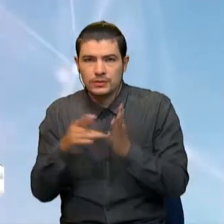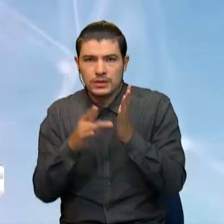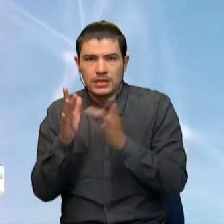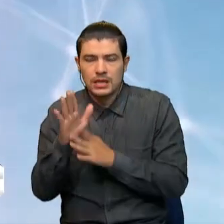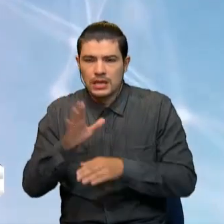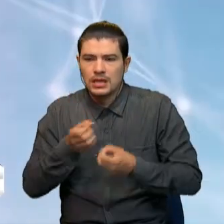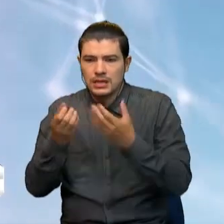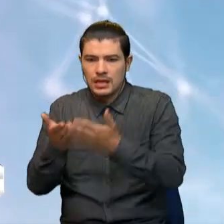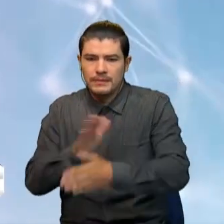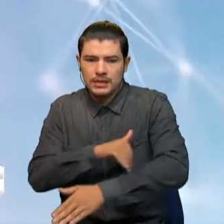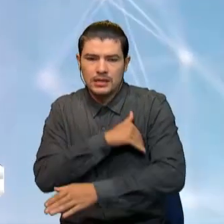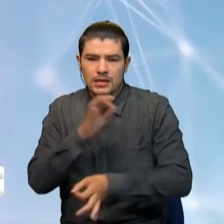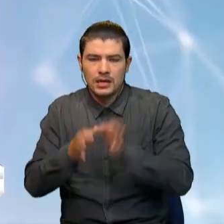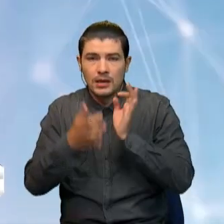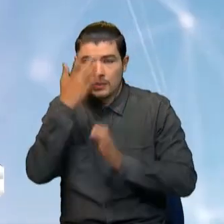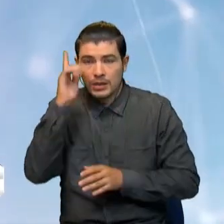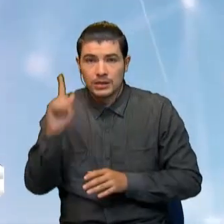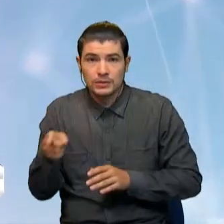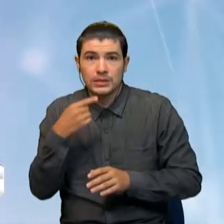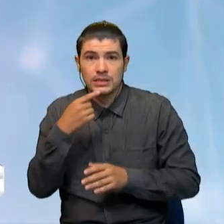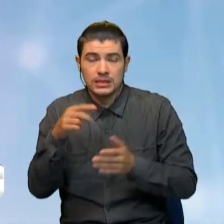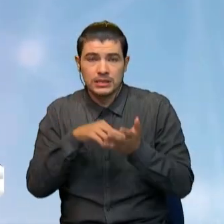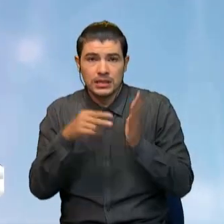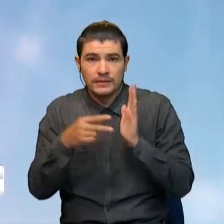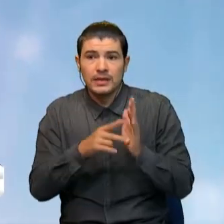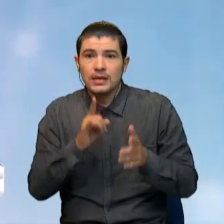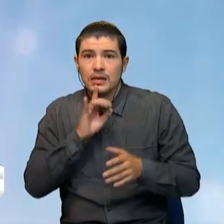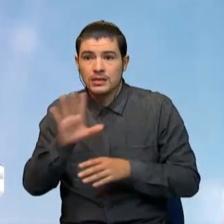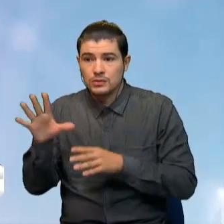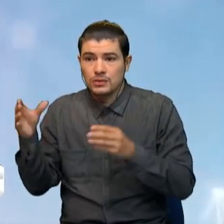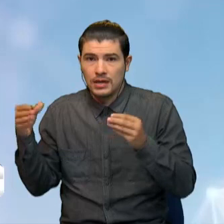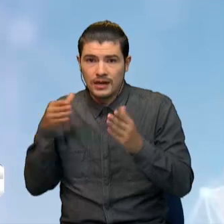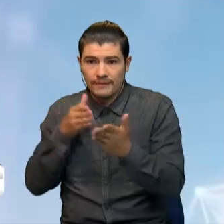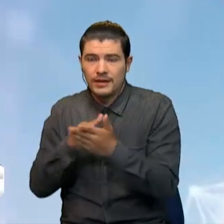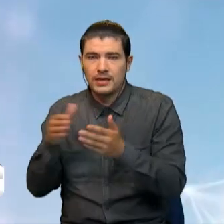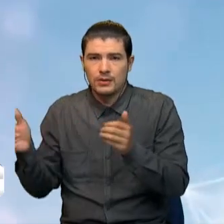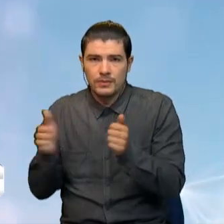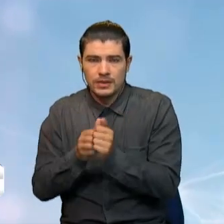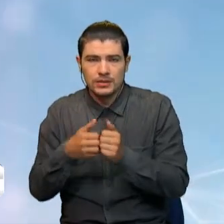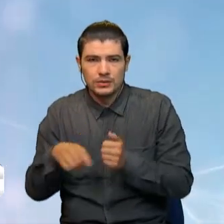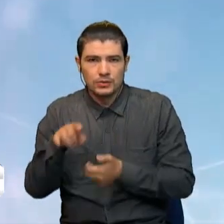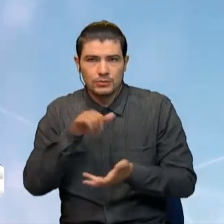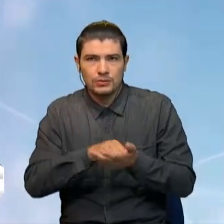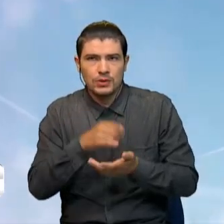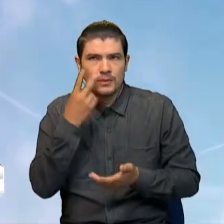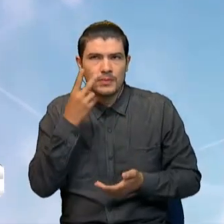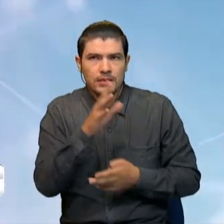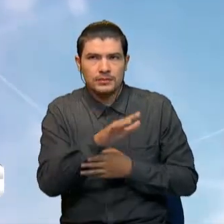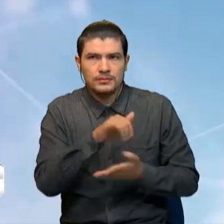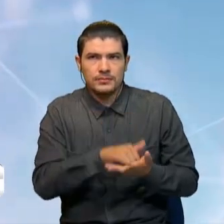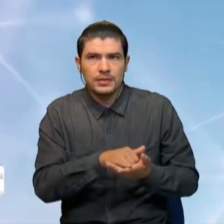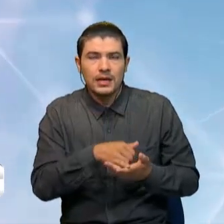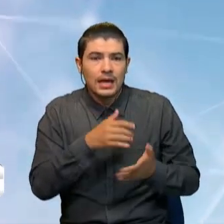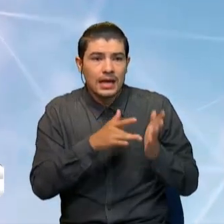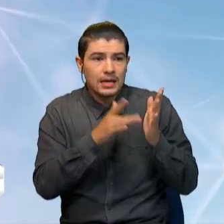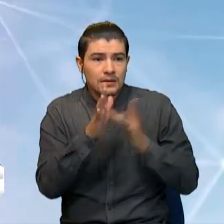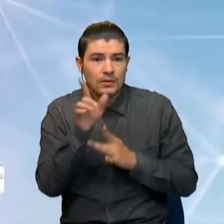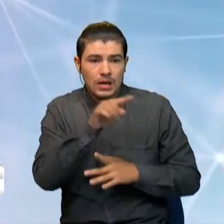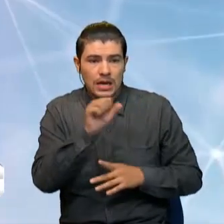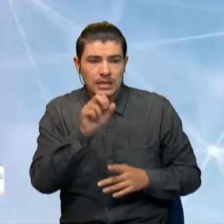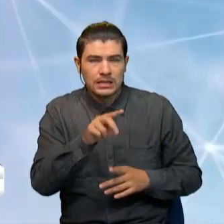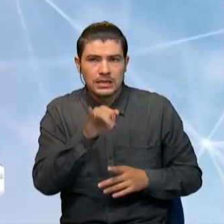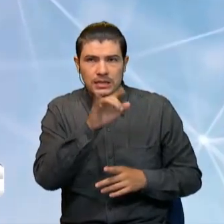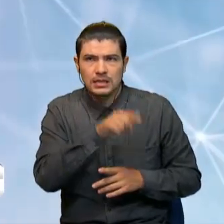Ministerio de Justicia. Esto demuestra que el montaje en contra de nuestro compañero. La senadora Victoria Sandino. Jesús Santrich es